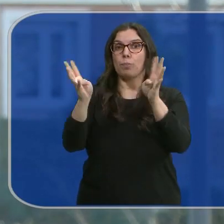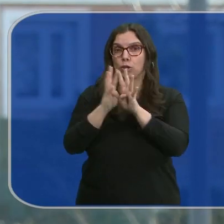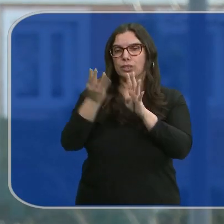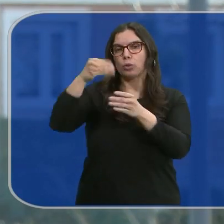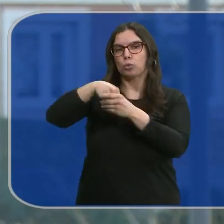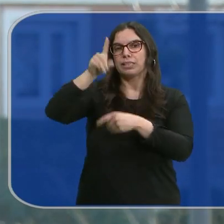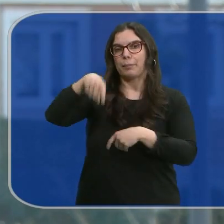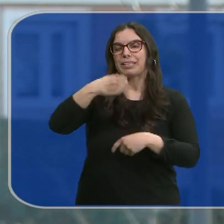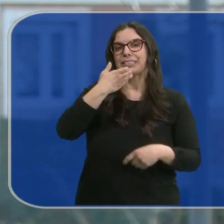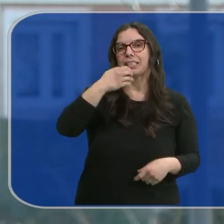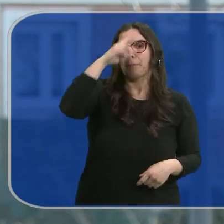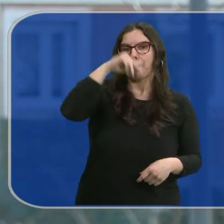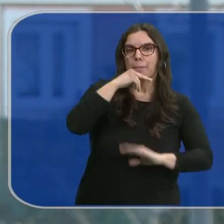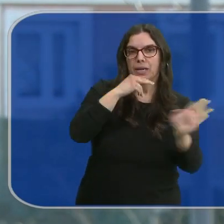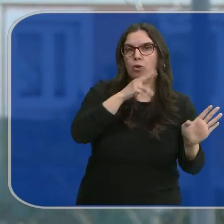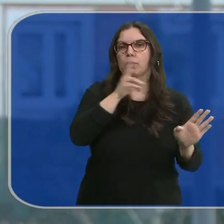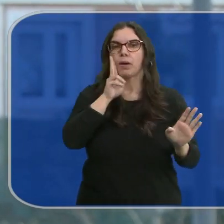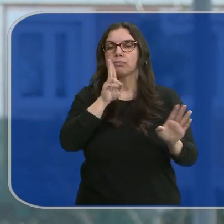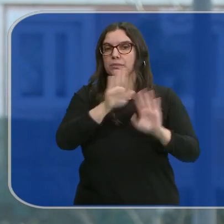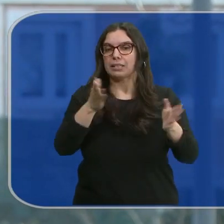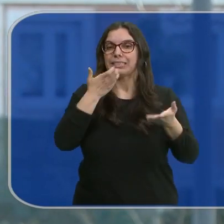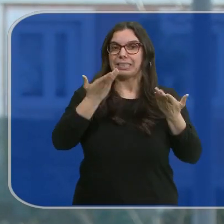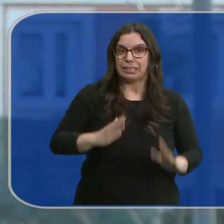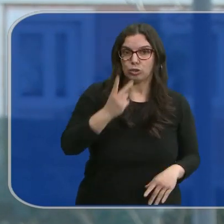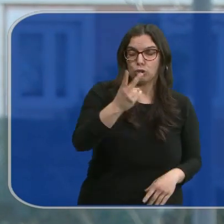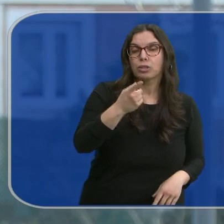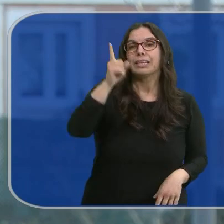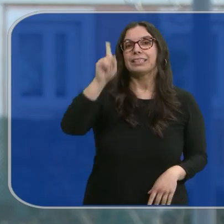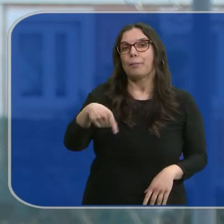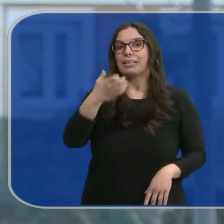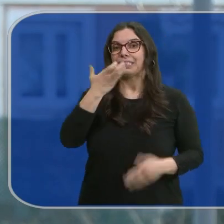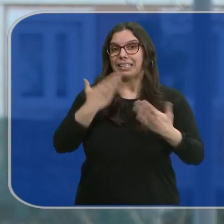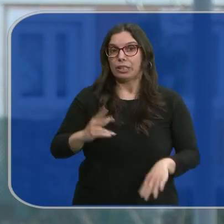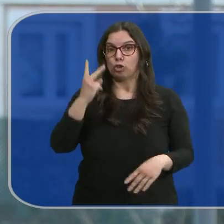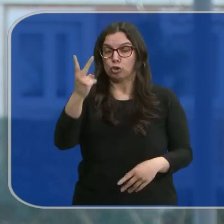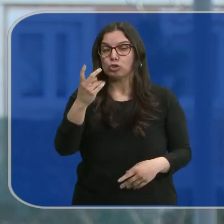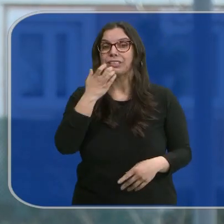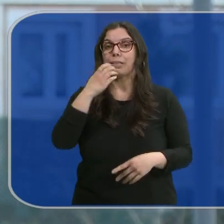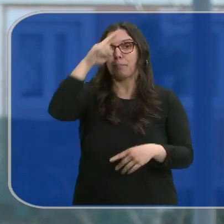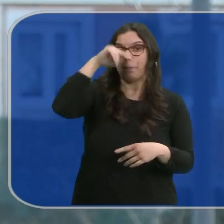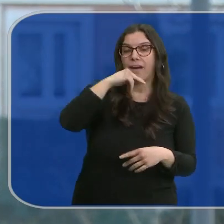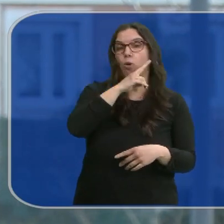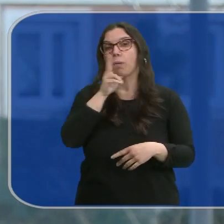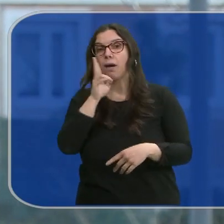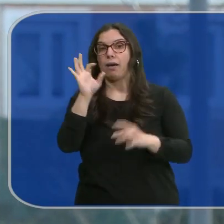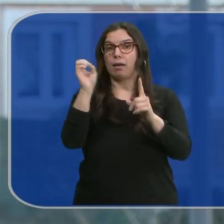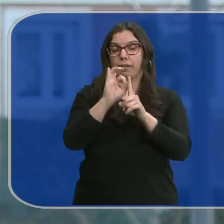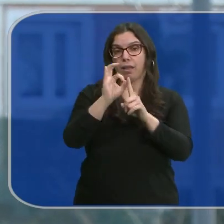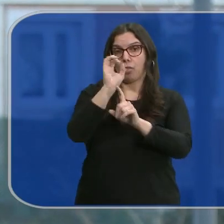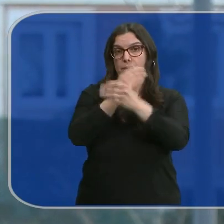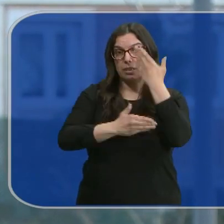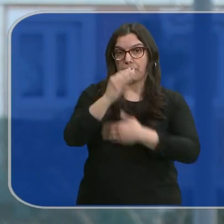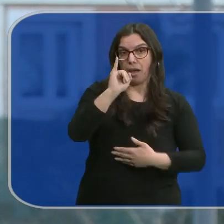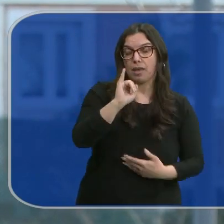a las familias monoparentales con dos hijos, a las familias con dos hijos con ascendiente o descendiente con grado de discapacidad, y a las familias